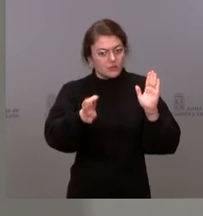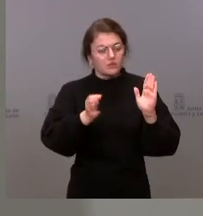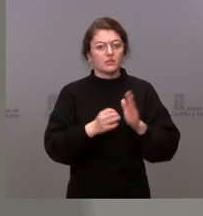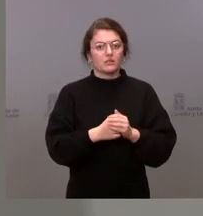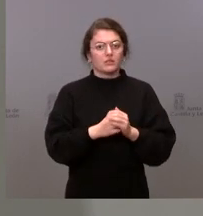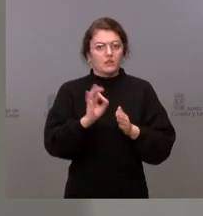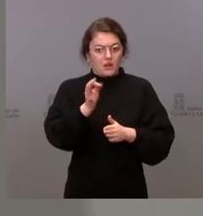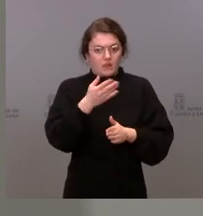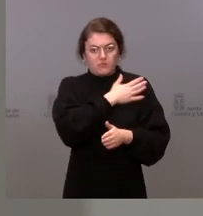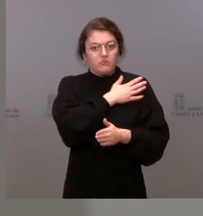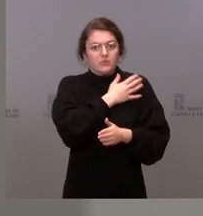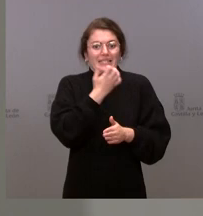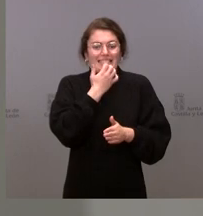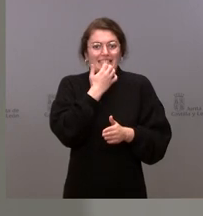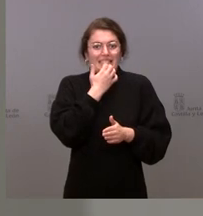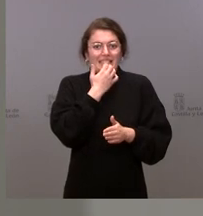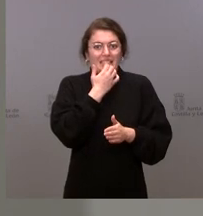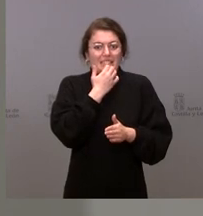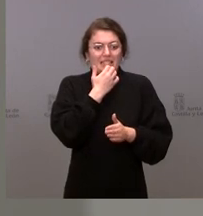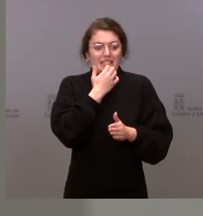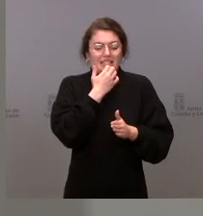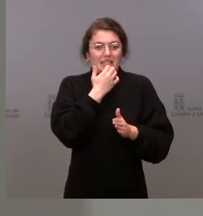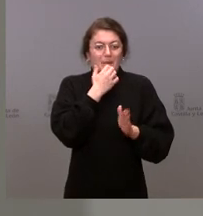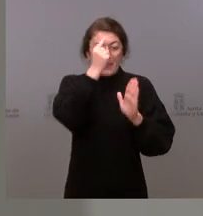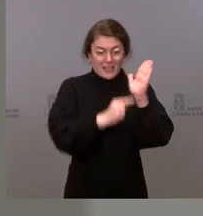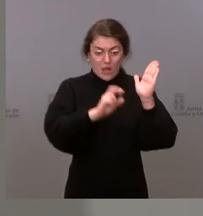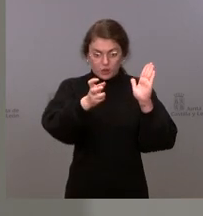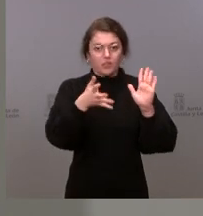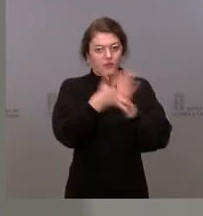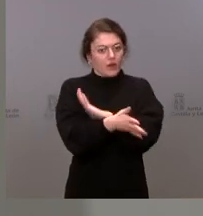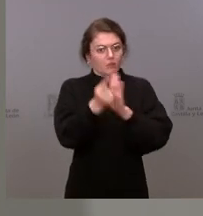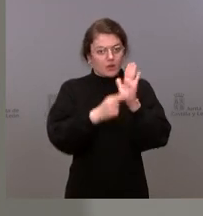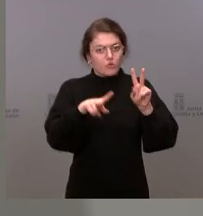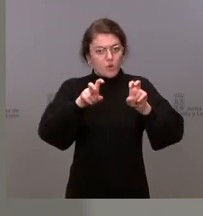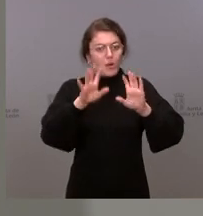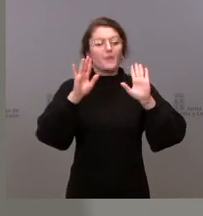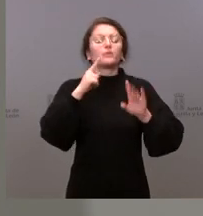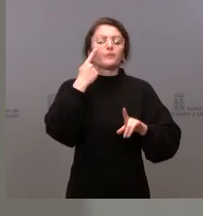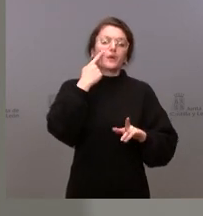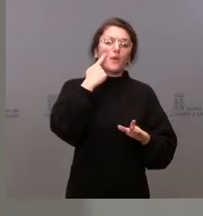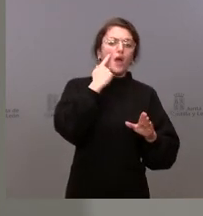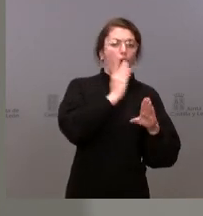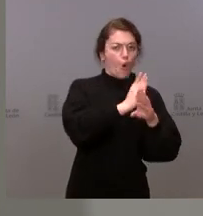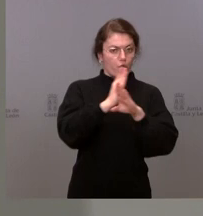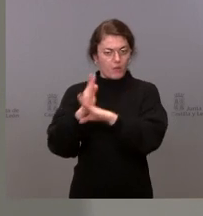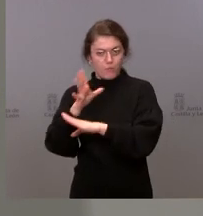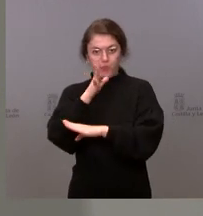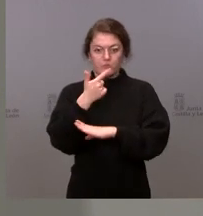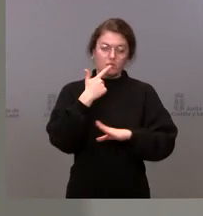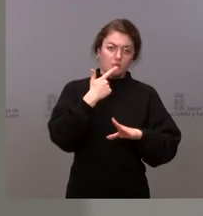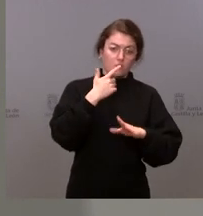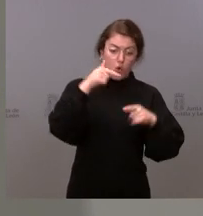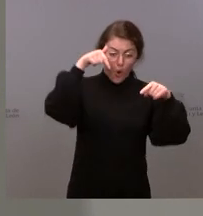refiere más medidas es a esto a lo que se refiere. Pero vamos a hacer las cosas por orden. Hay un Consejo Interterritorial hoy que está